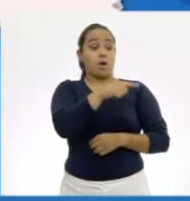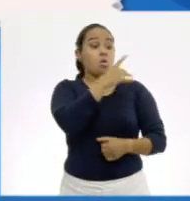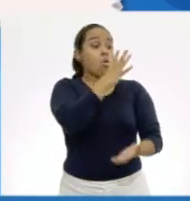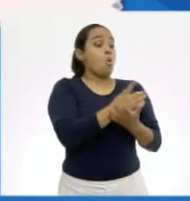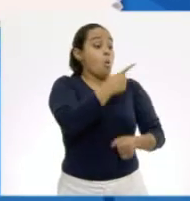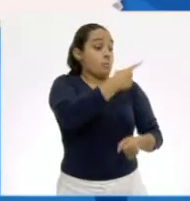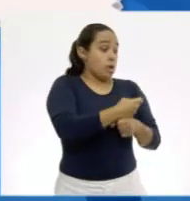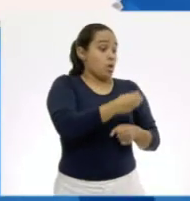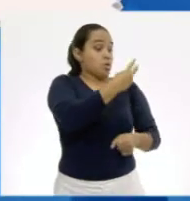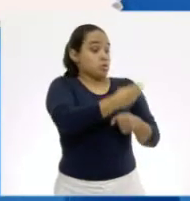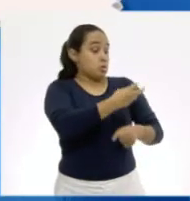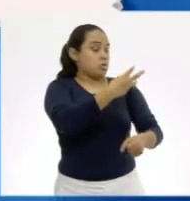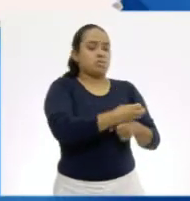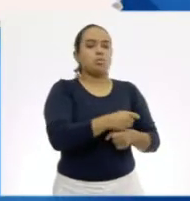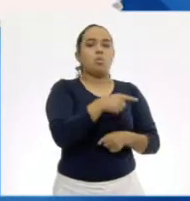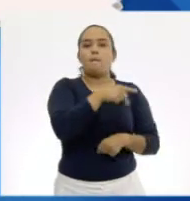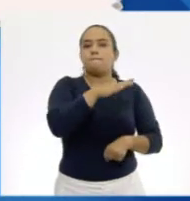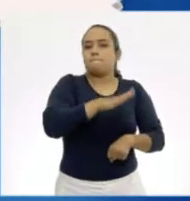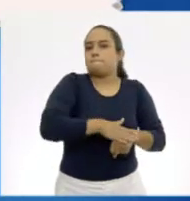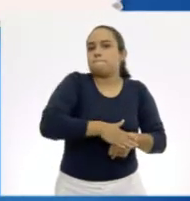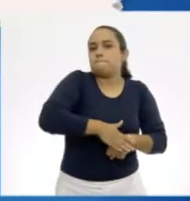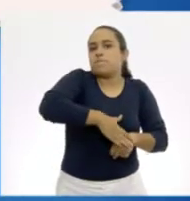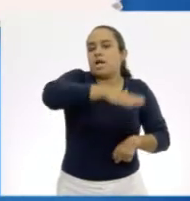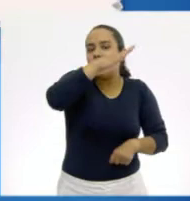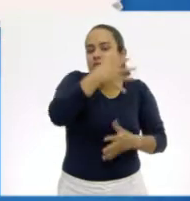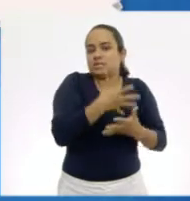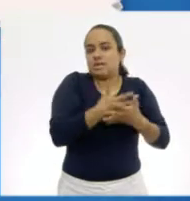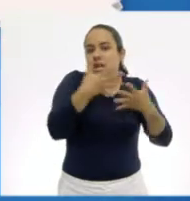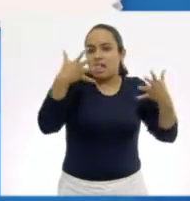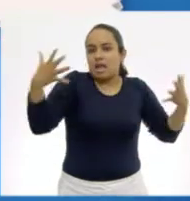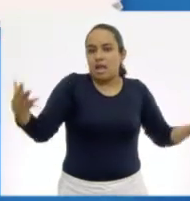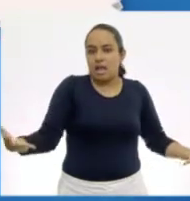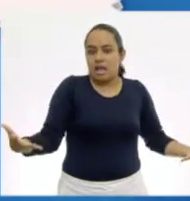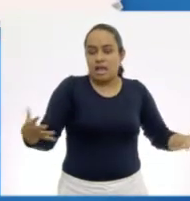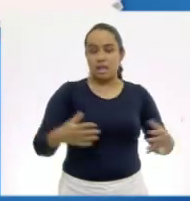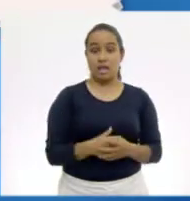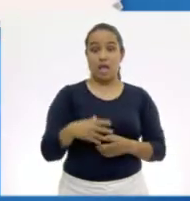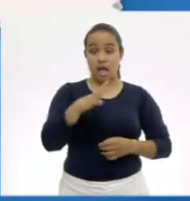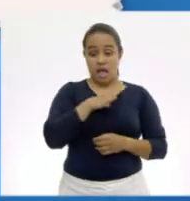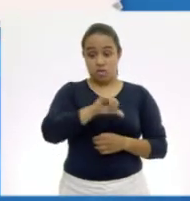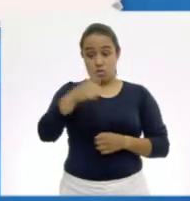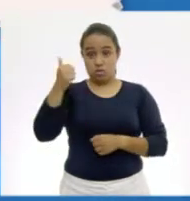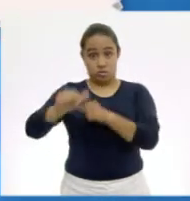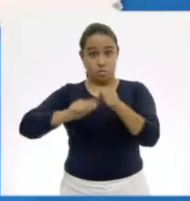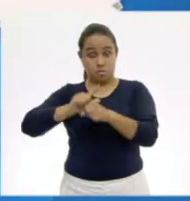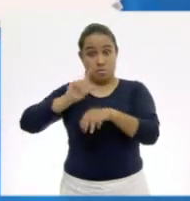segundo o el tercero. No, es el más grande. Exacto, entonces, ¿habrá animales más grandes que ya?